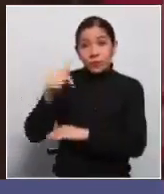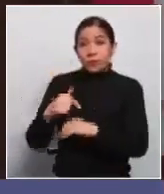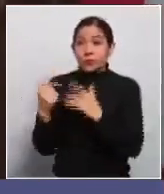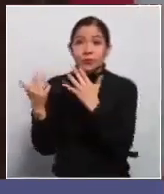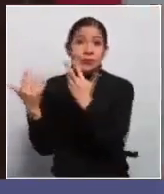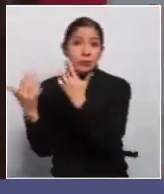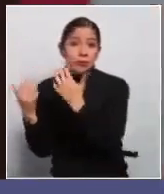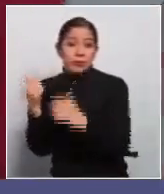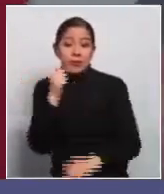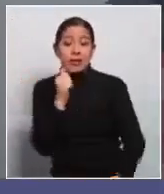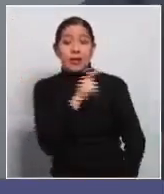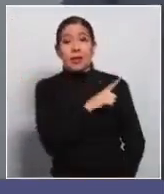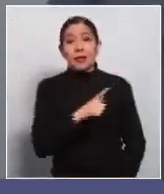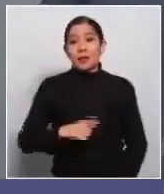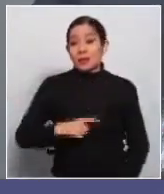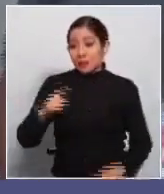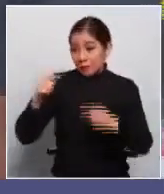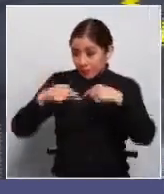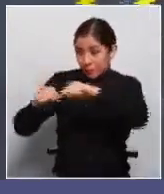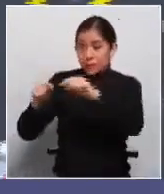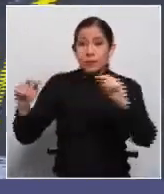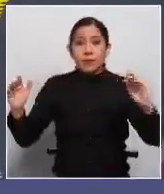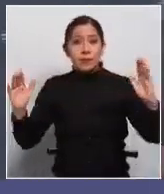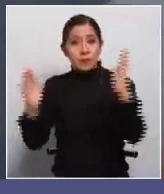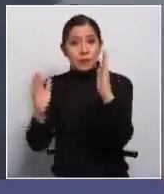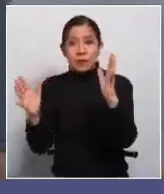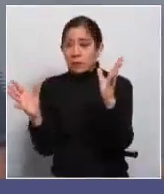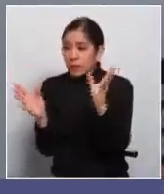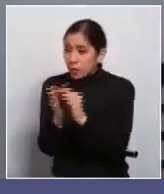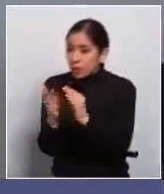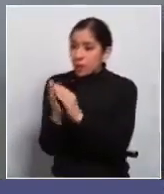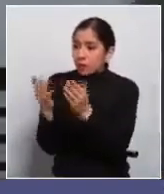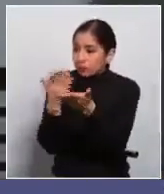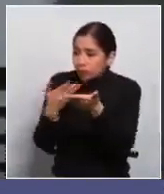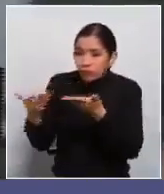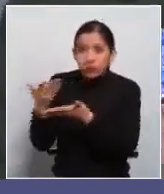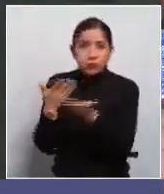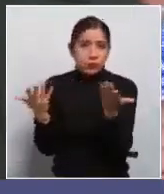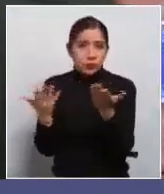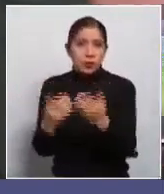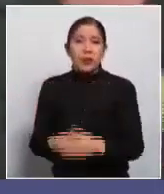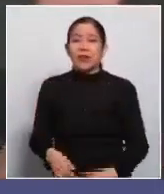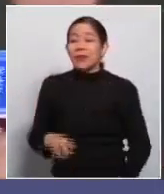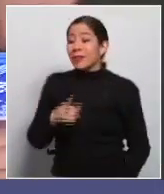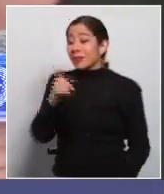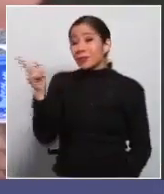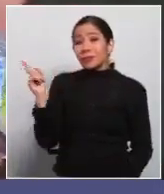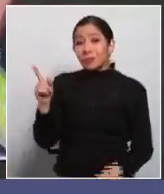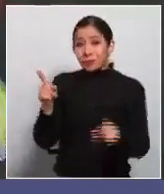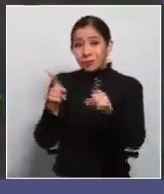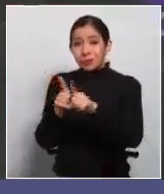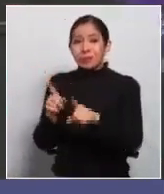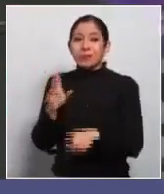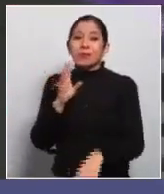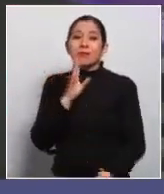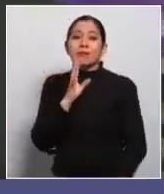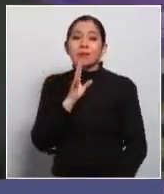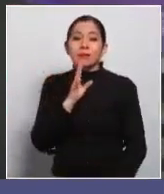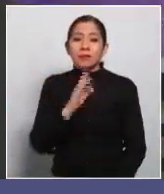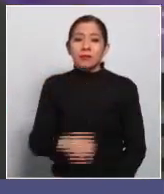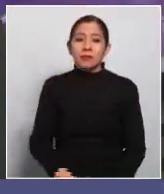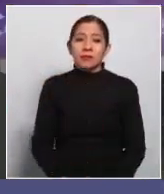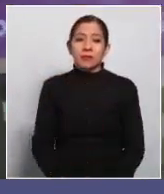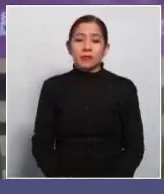alcaldesa pueda dar la cara y presentarse para poder sostener las negociaciones. No obstante, también han manifestado los trabajadores municipales de que